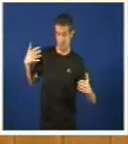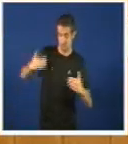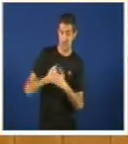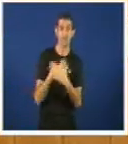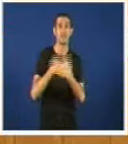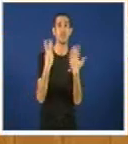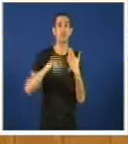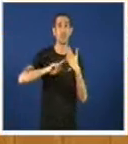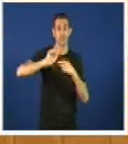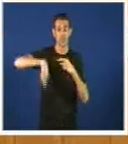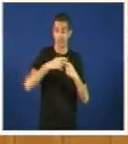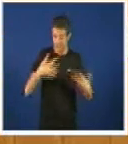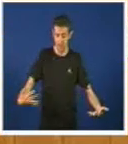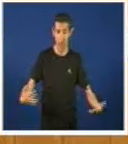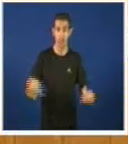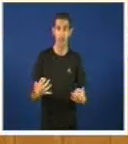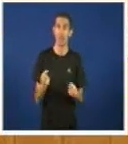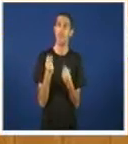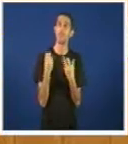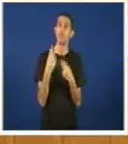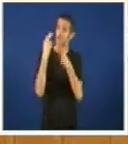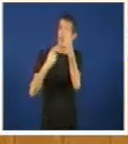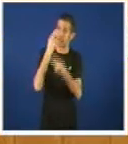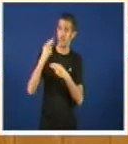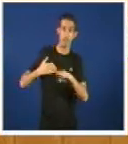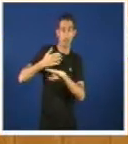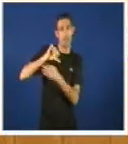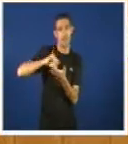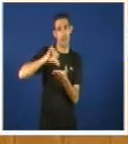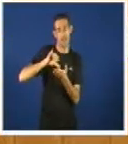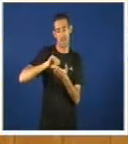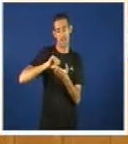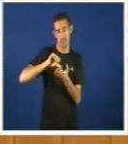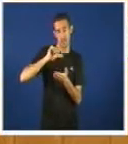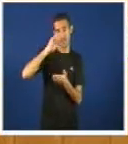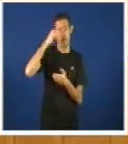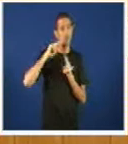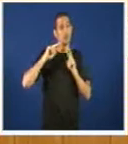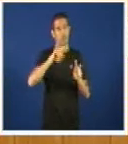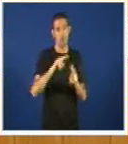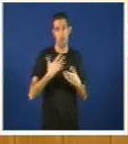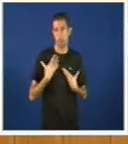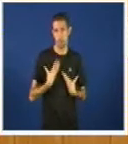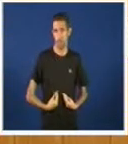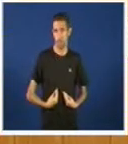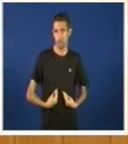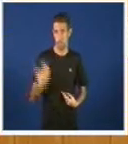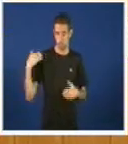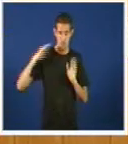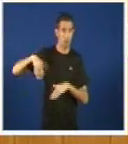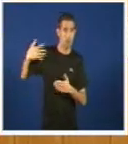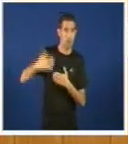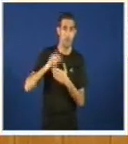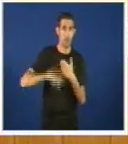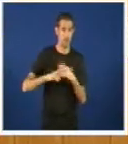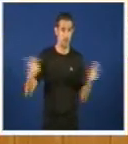despois o que temos é que a cifra de visitantes é claramente decepcionante en os últimos meses Mingou como sabe vostede moi ben